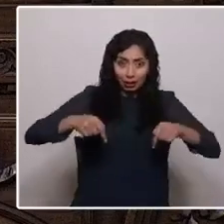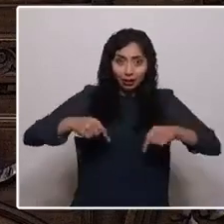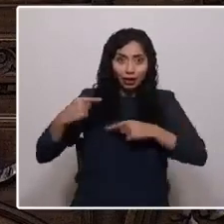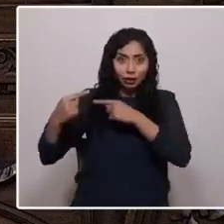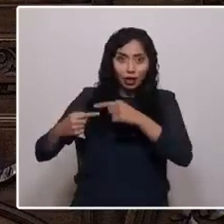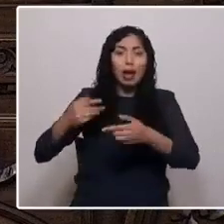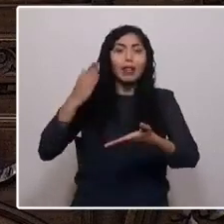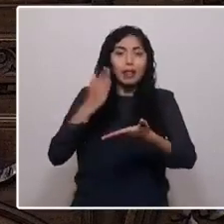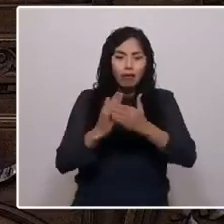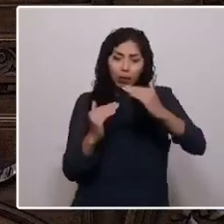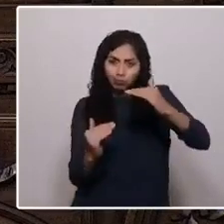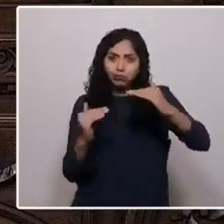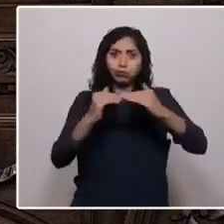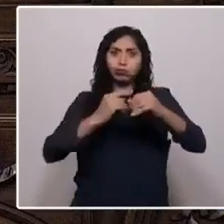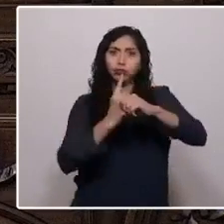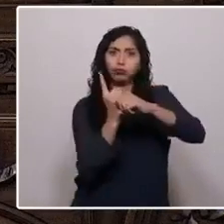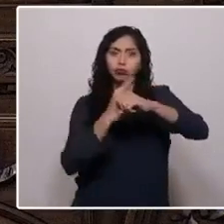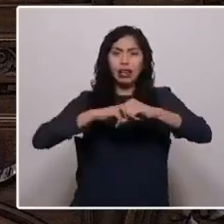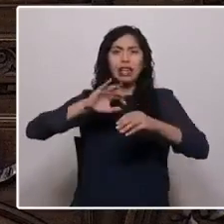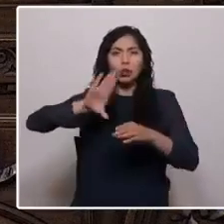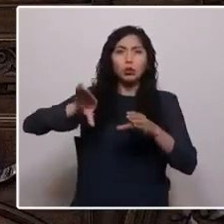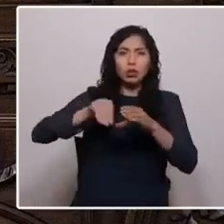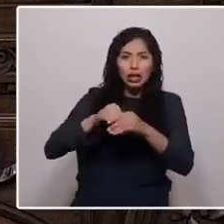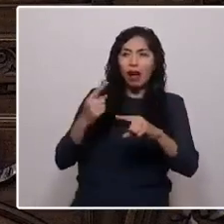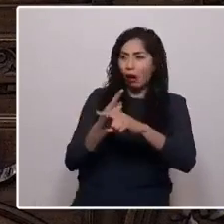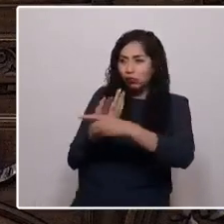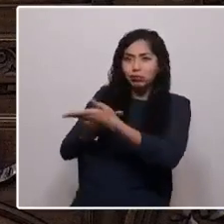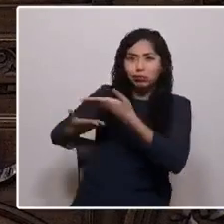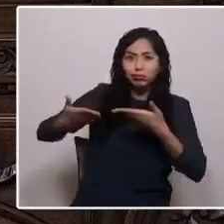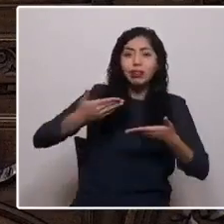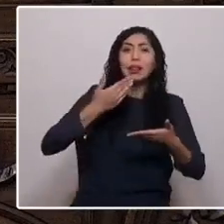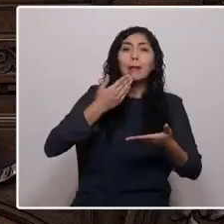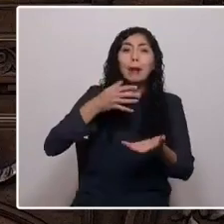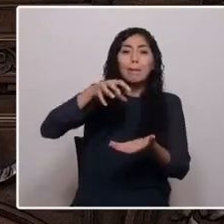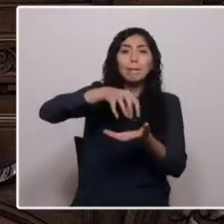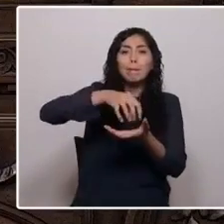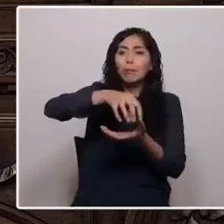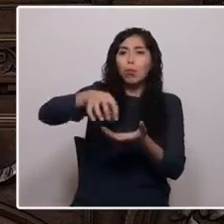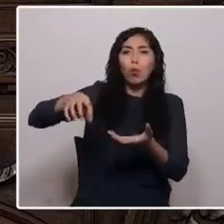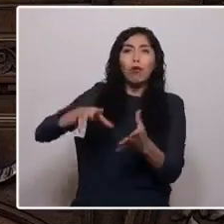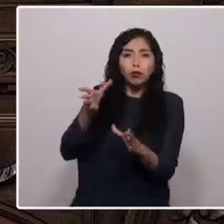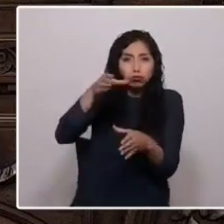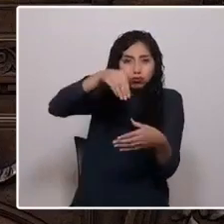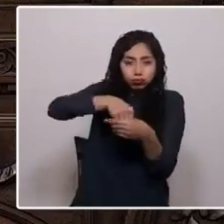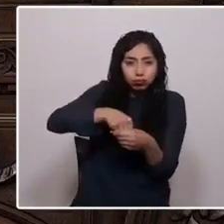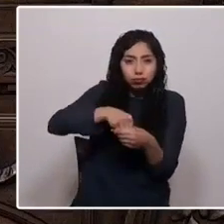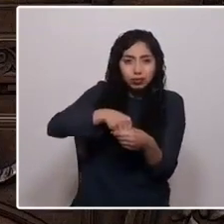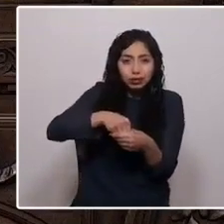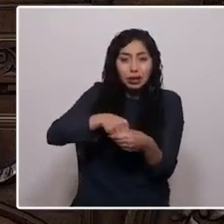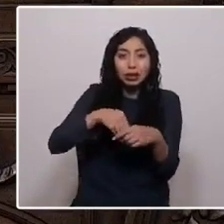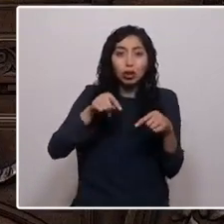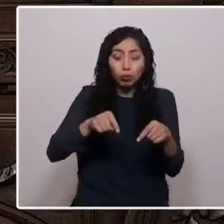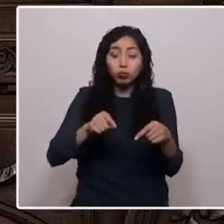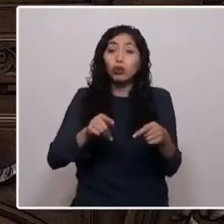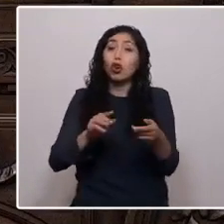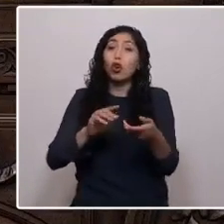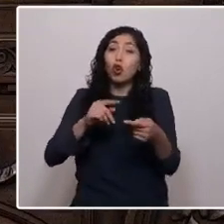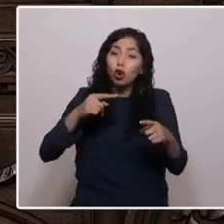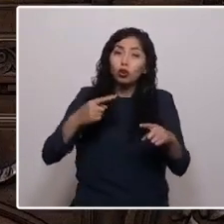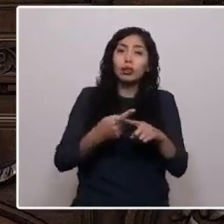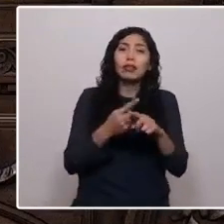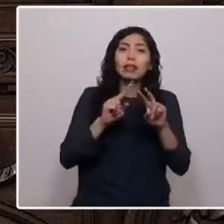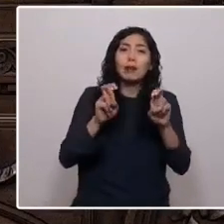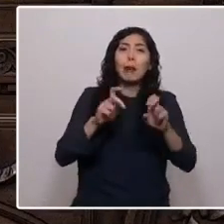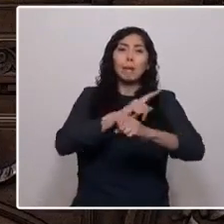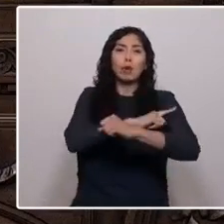paritaria, inclusiva, deliberativa y plurinacional, entregando una constitución que redistribuye el poder político y económico, que